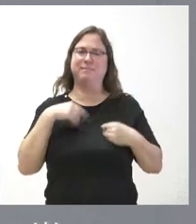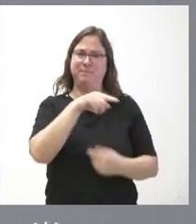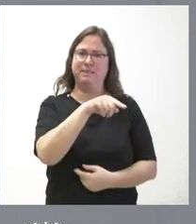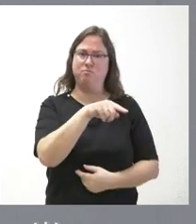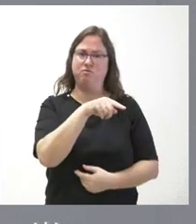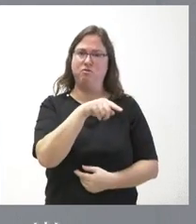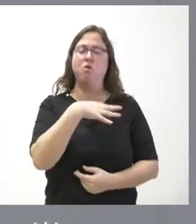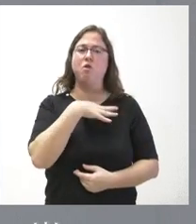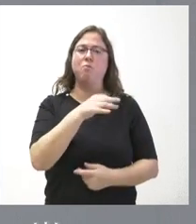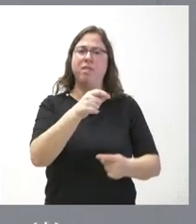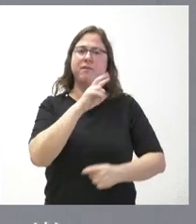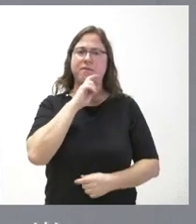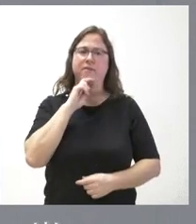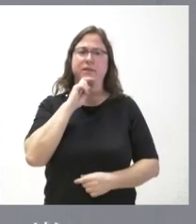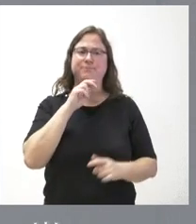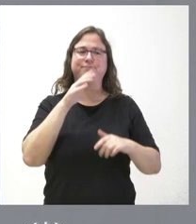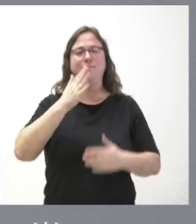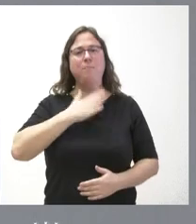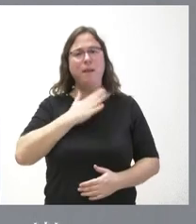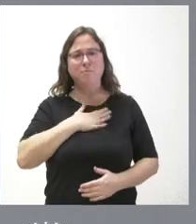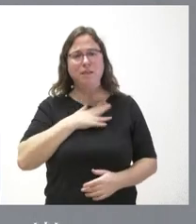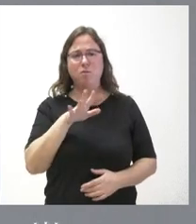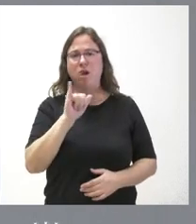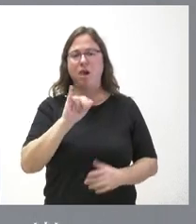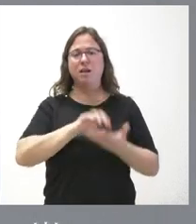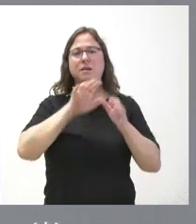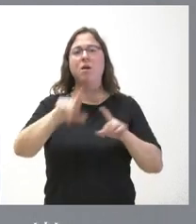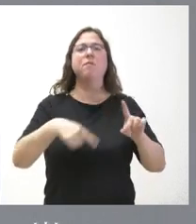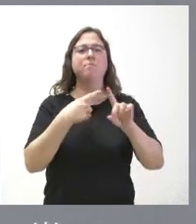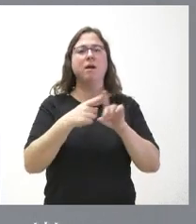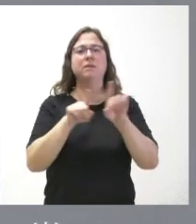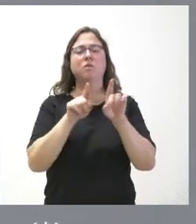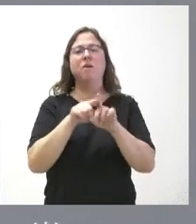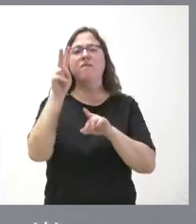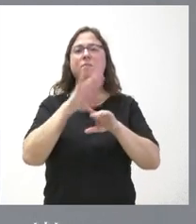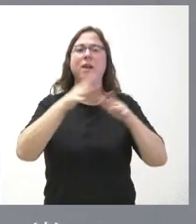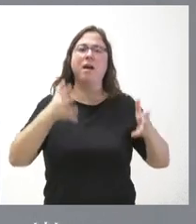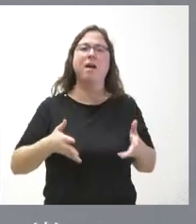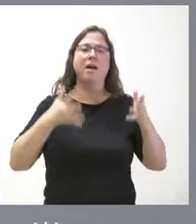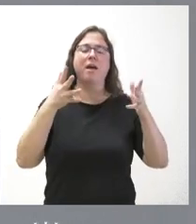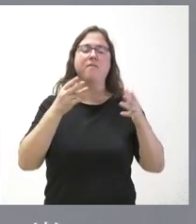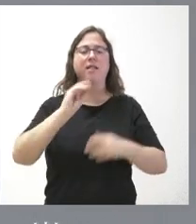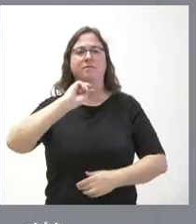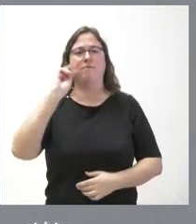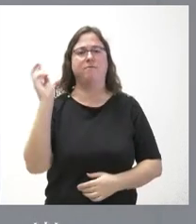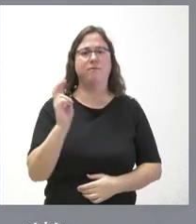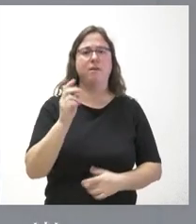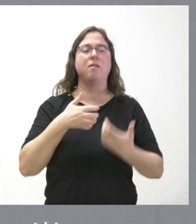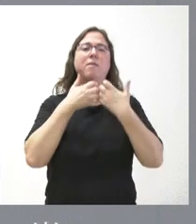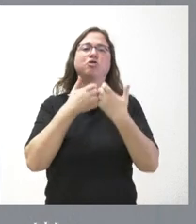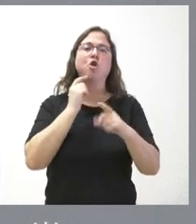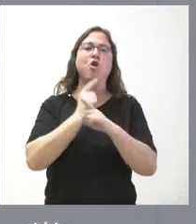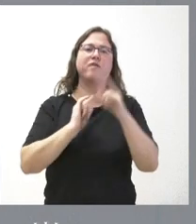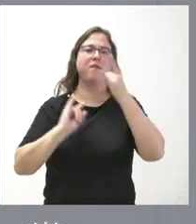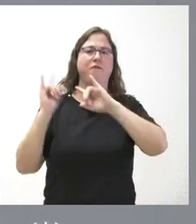no solamente pone en valor uno de los patrimonios de los que tiene Castilla y León, sino también viene a ayudar a mejorar la biodiversidad y a luchar contra los incendios